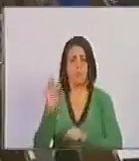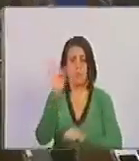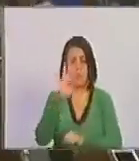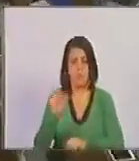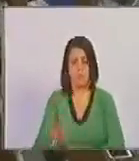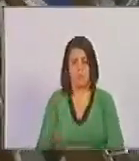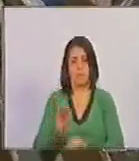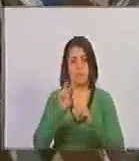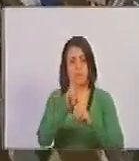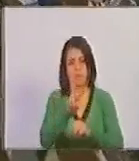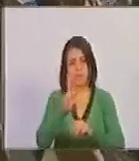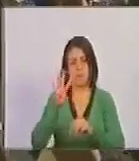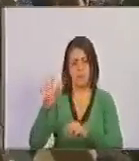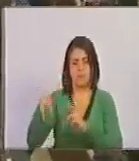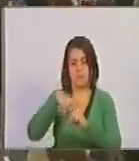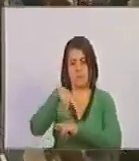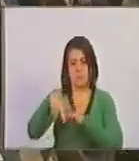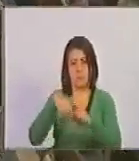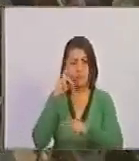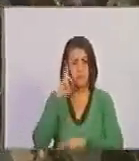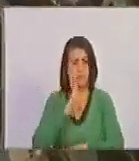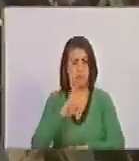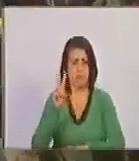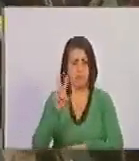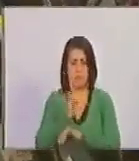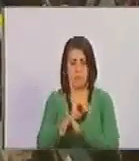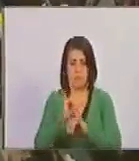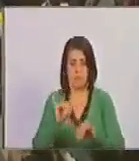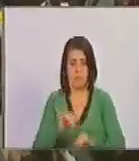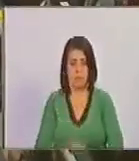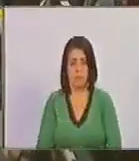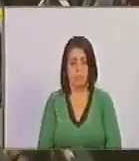Federación y 24 de la Constitución Bolivariana.